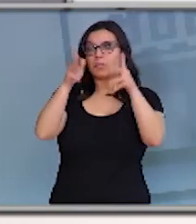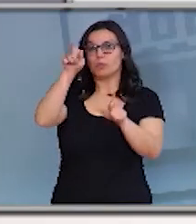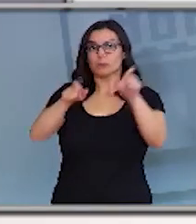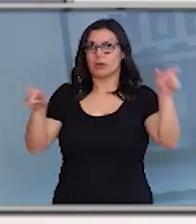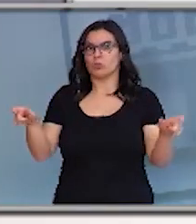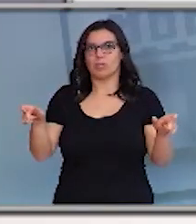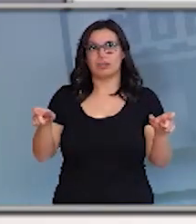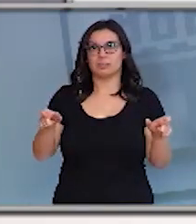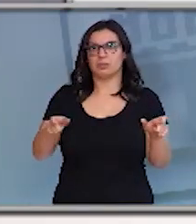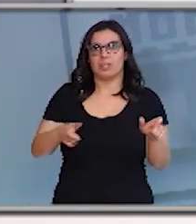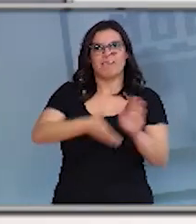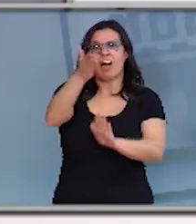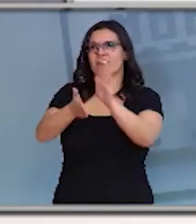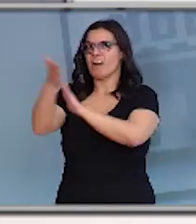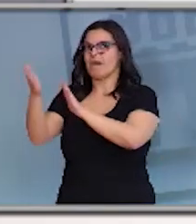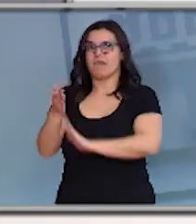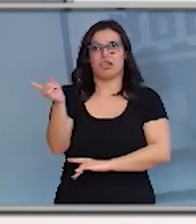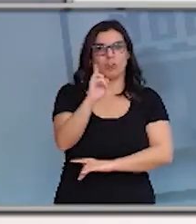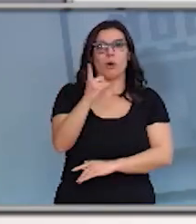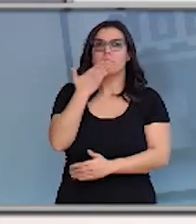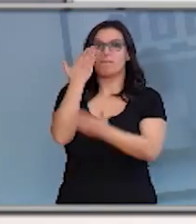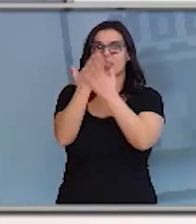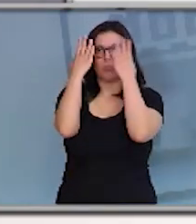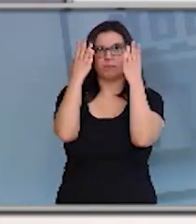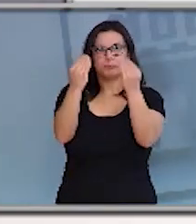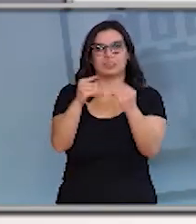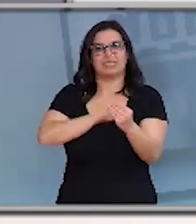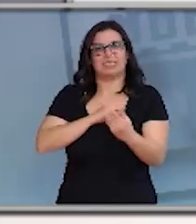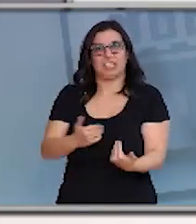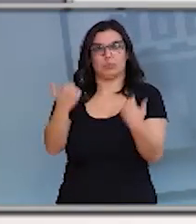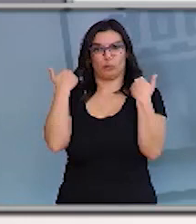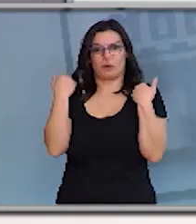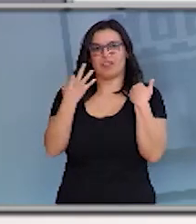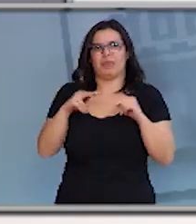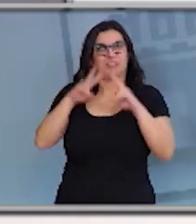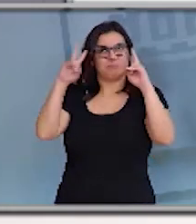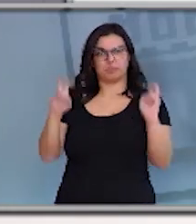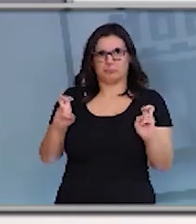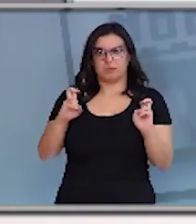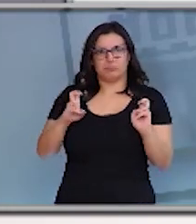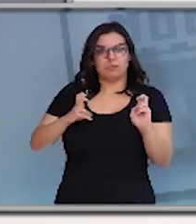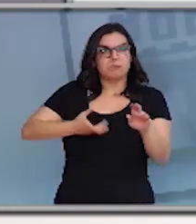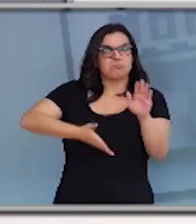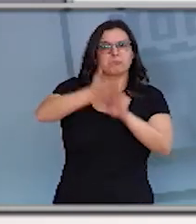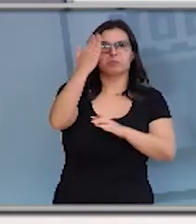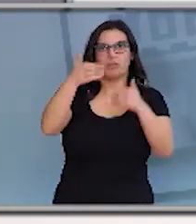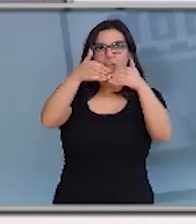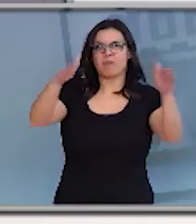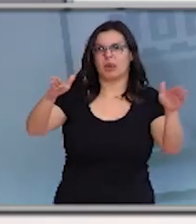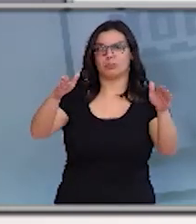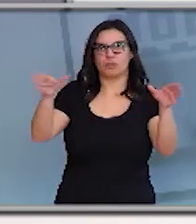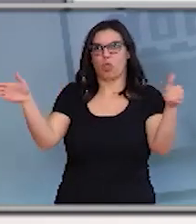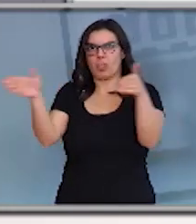movilidade, pedimos comprensión e responsabilidade e eviten acudir a cualquier espacio aberto ou